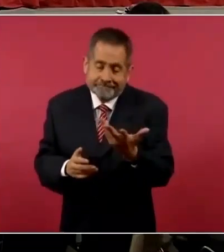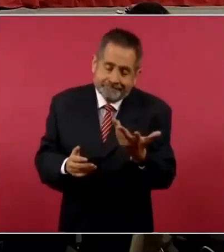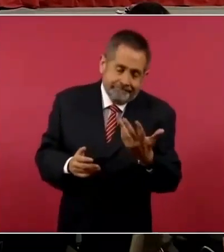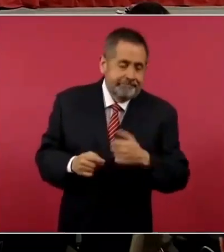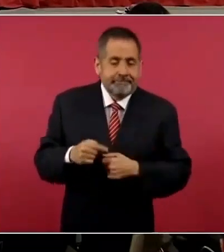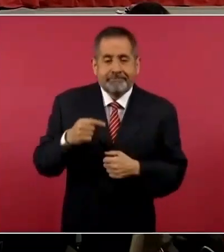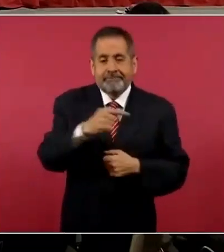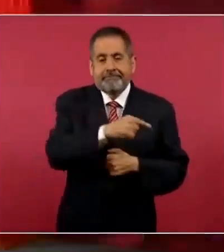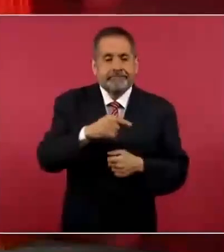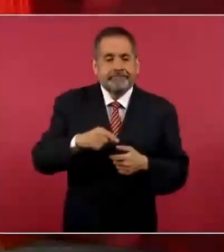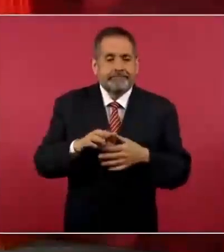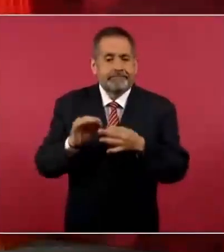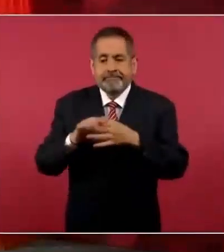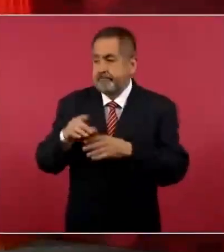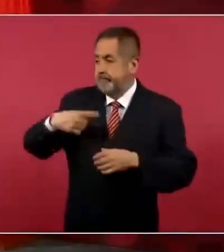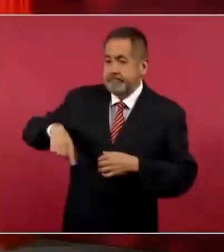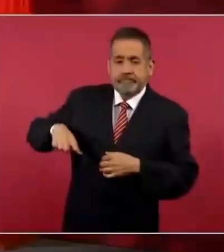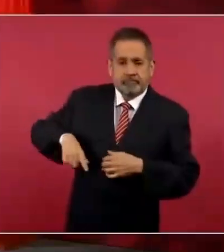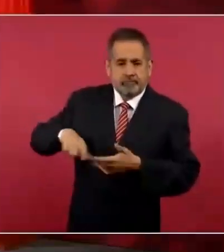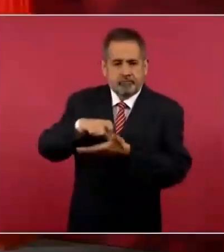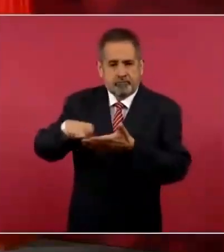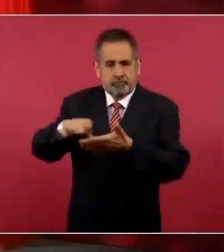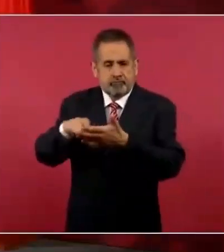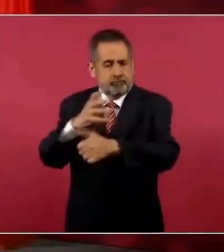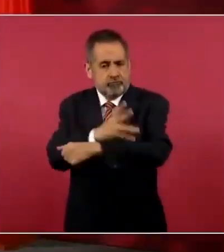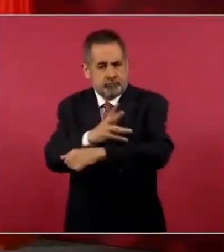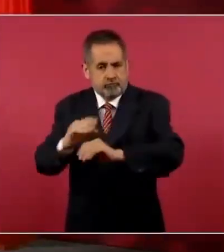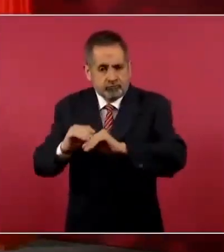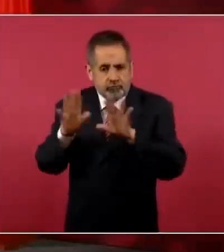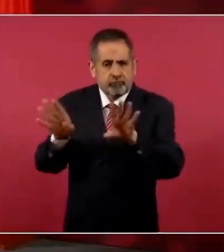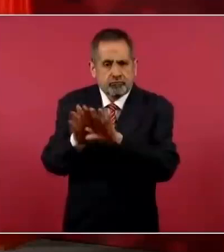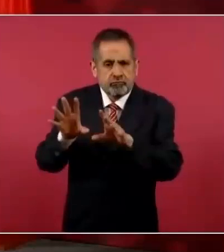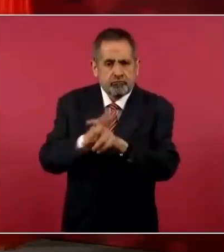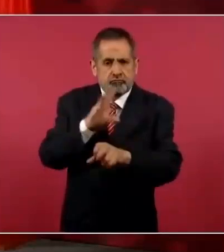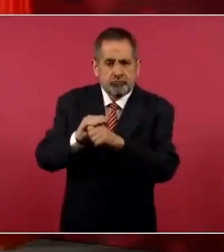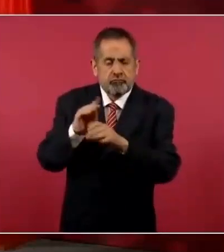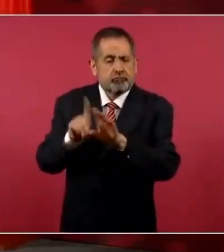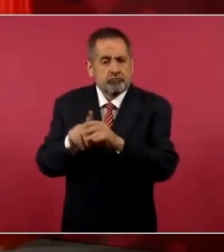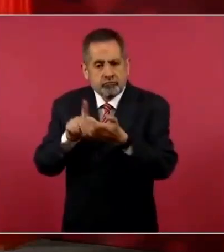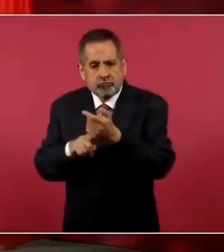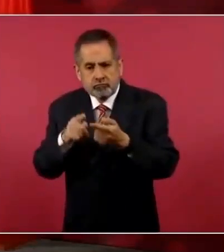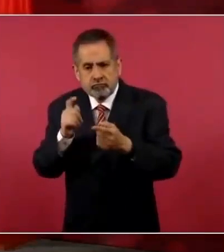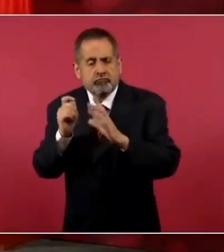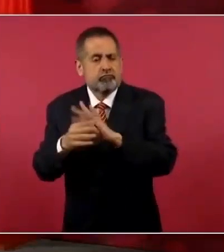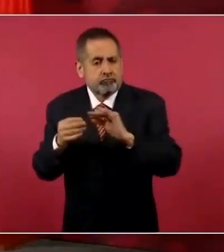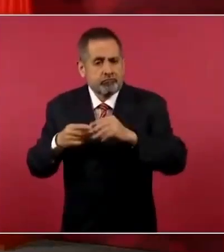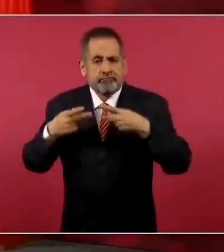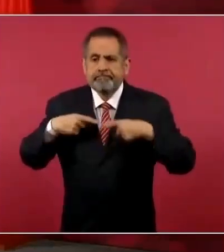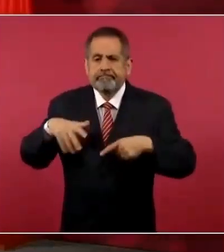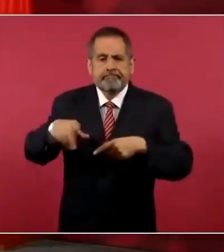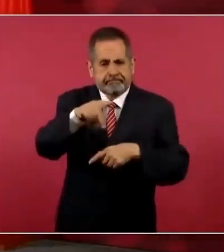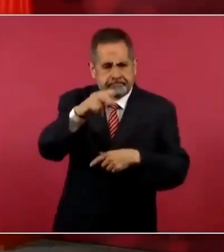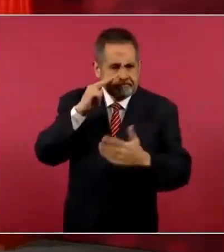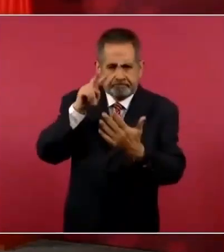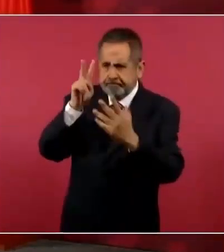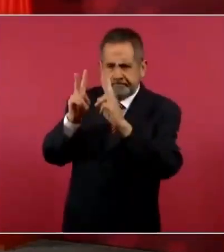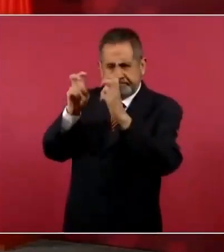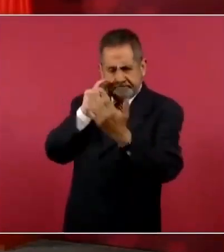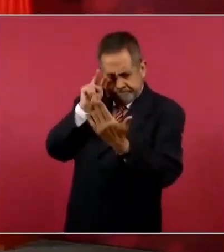se realizan con total transparencia y todas y todos los ciudadanos podemos revisarlas.